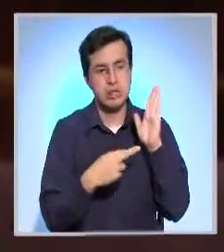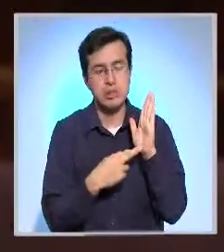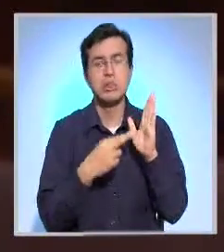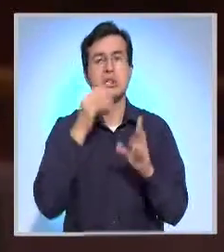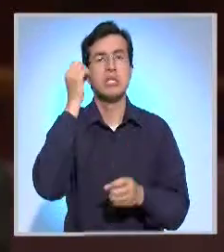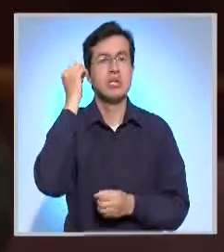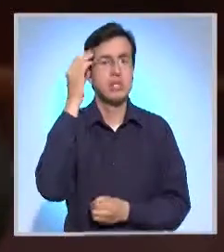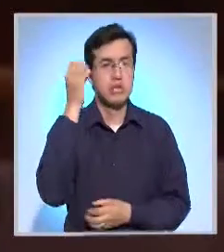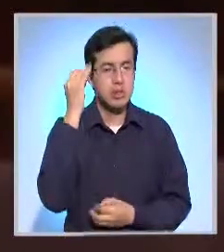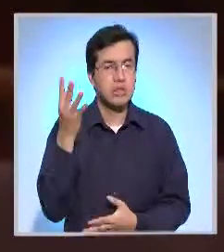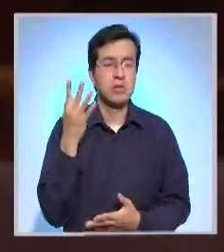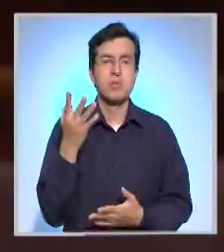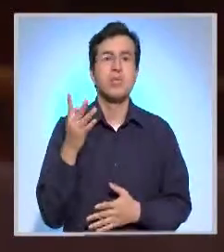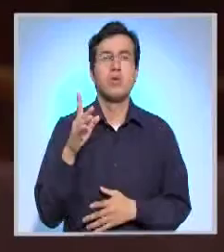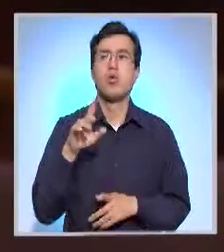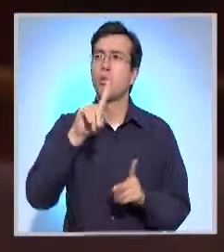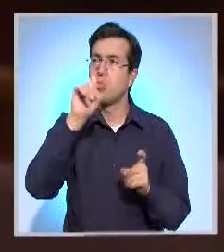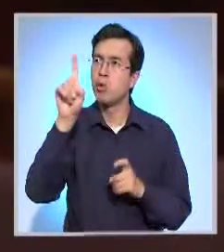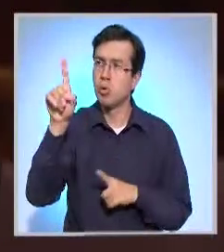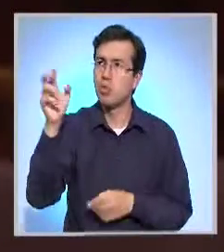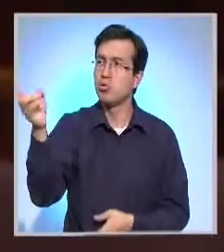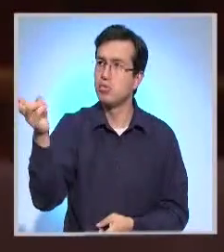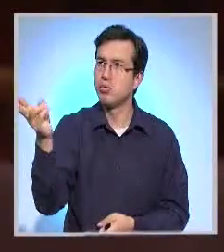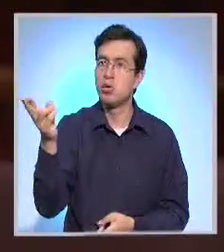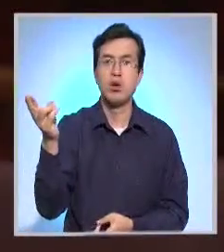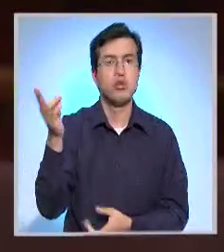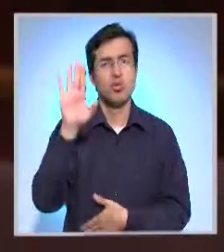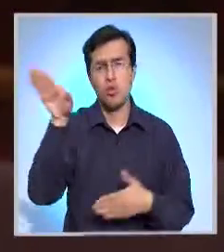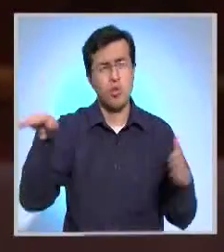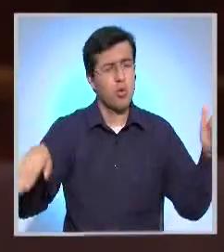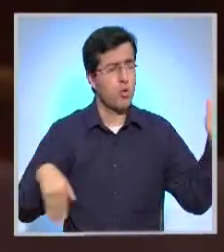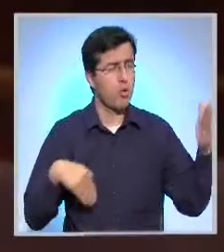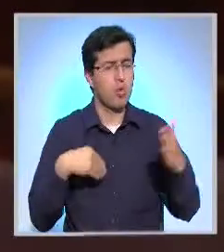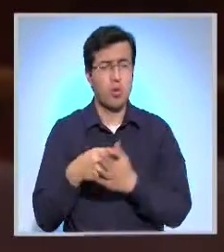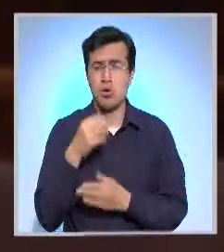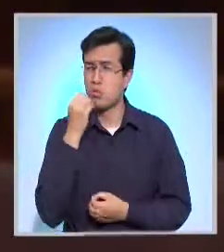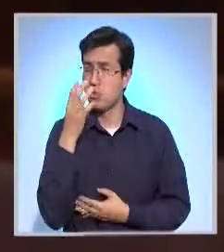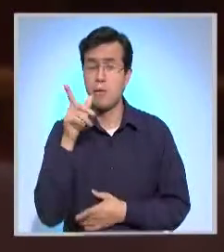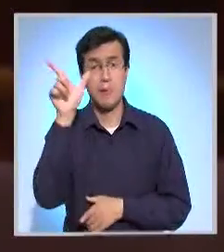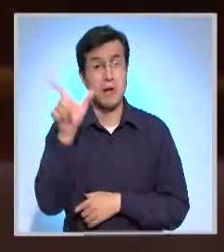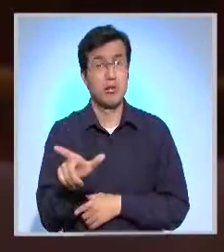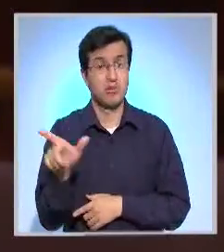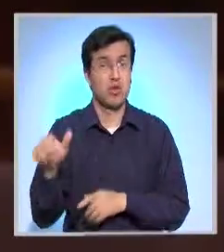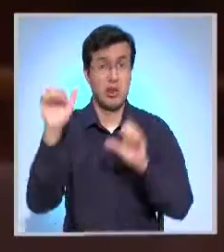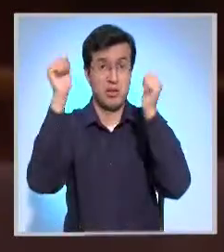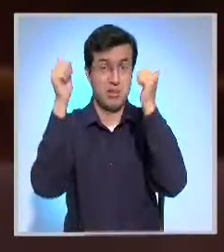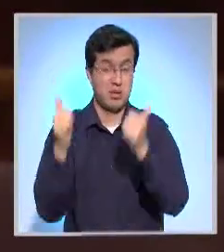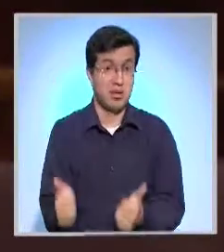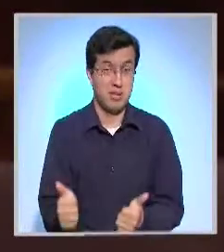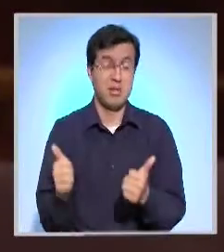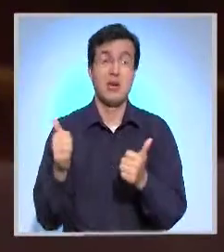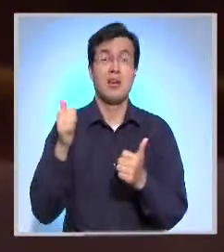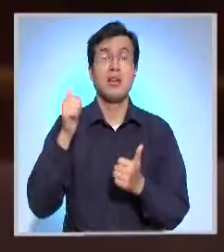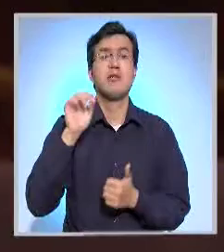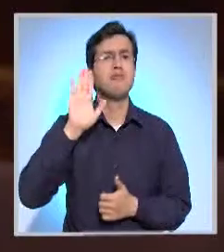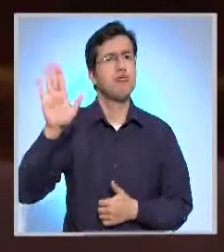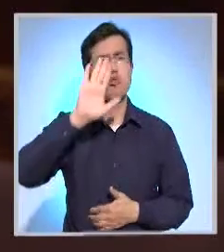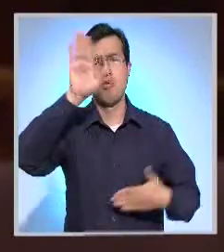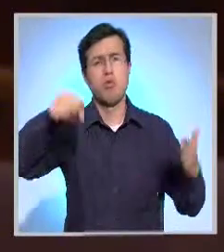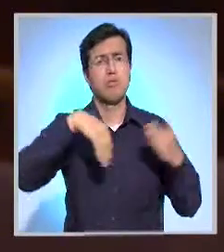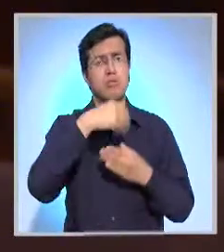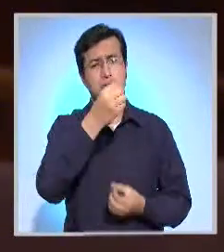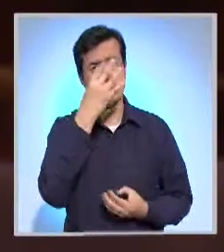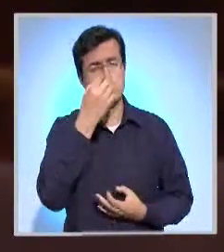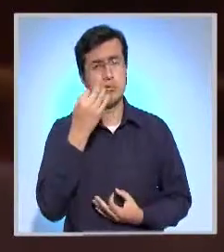información, contestar preguntas y de esa manera asegurarnos de que nuestros artistas y gestores culturales tienen la información que